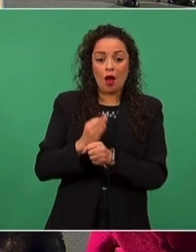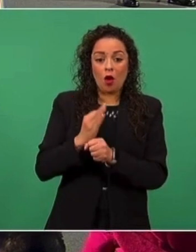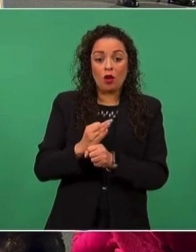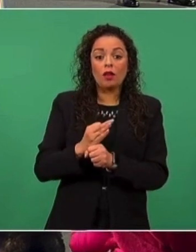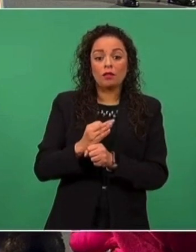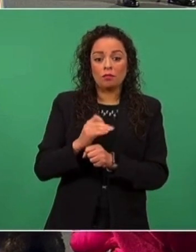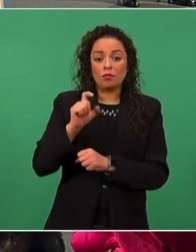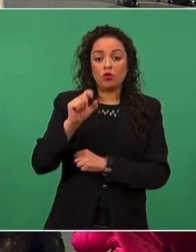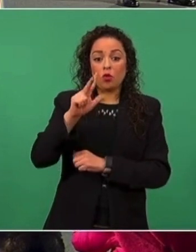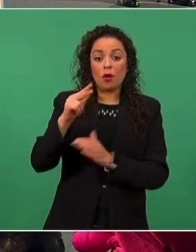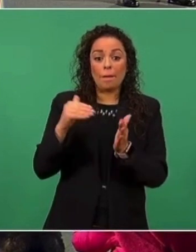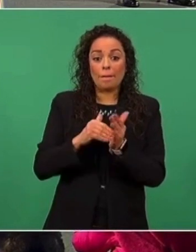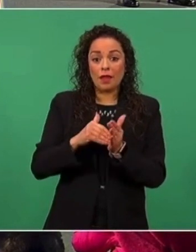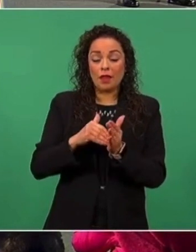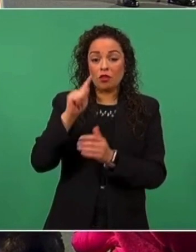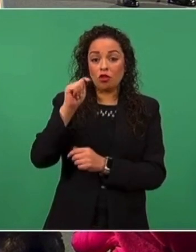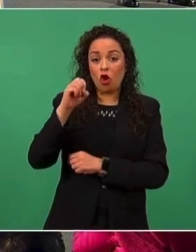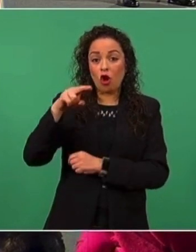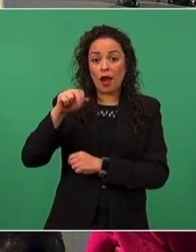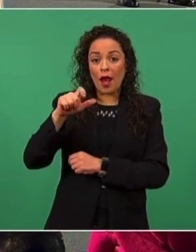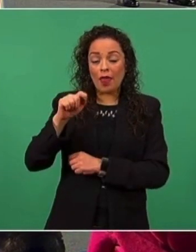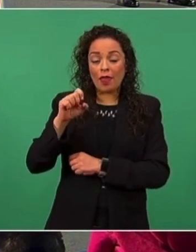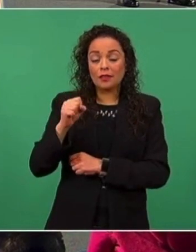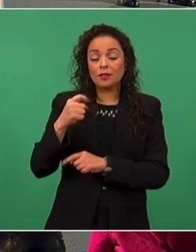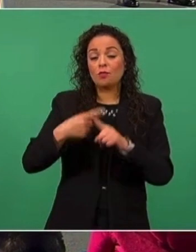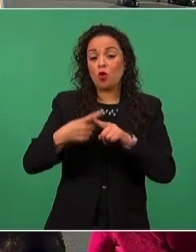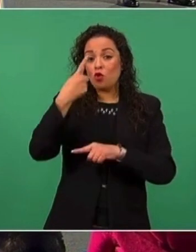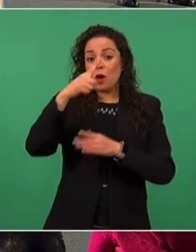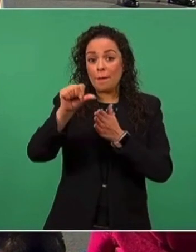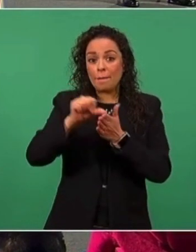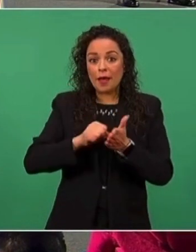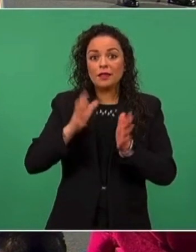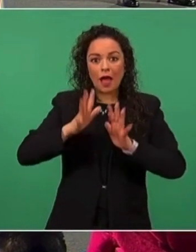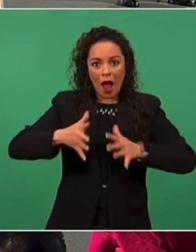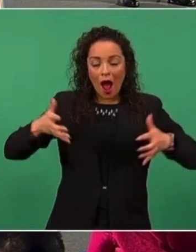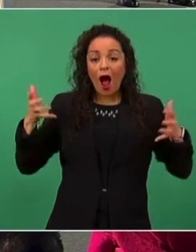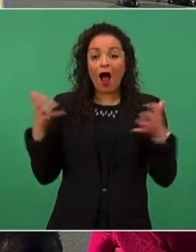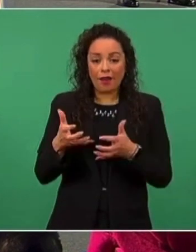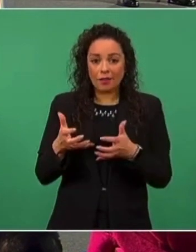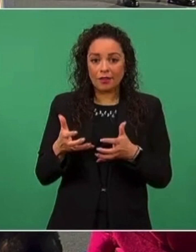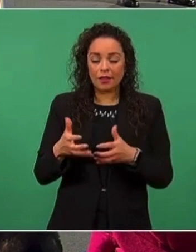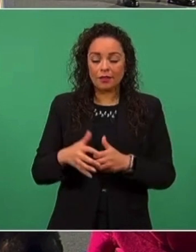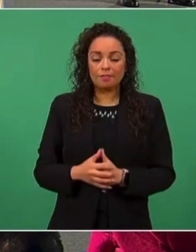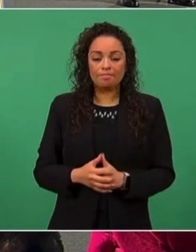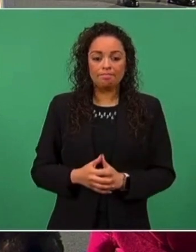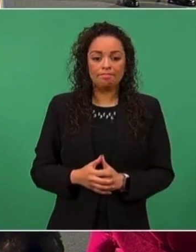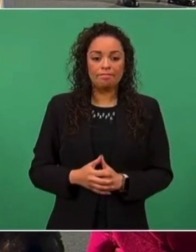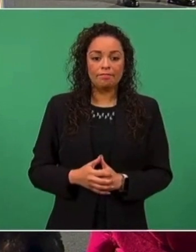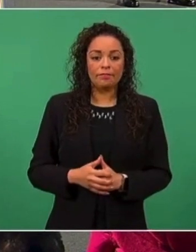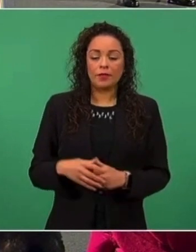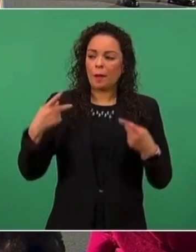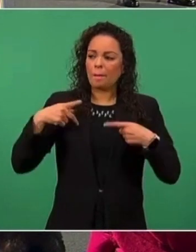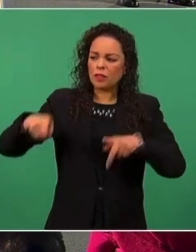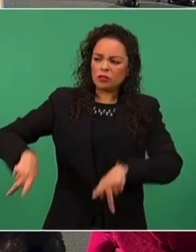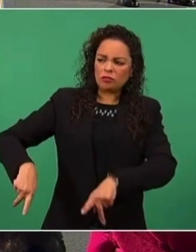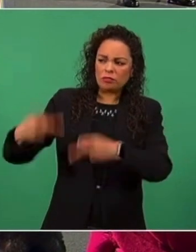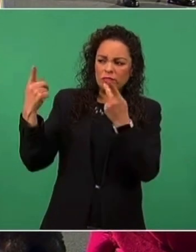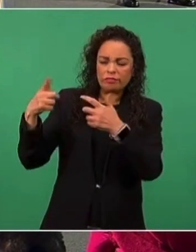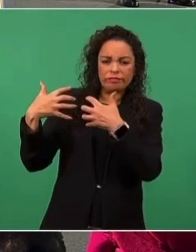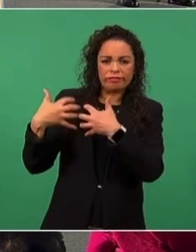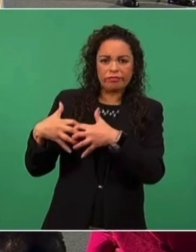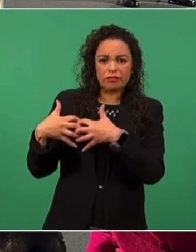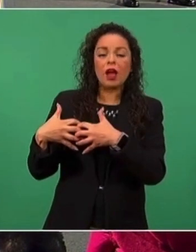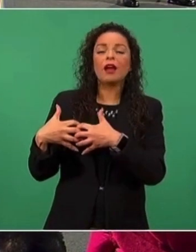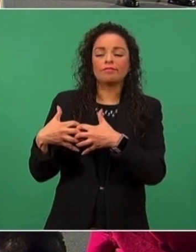toneladas al mes. También se llegó a un acuerdo reparatorio con el vendedor de esta planta y este